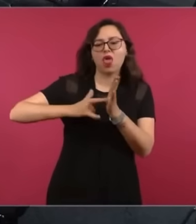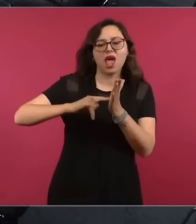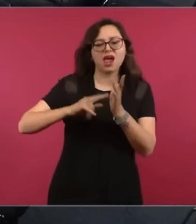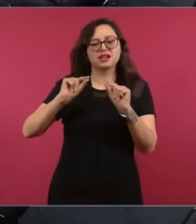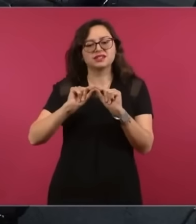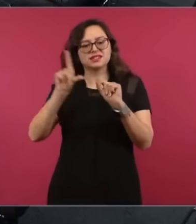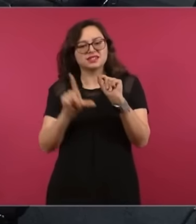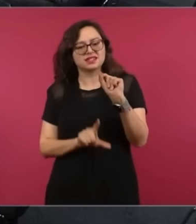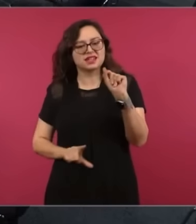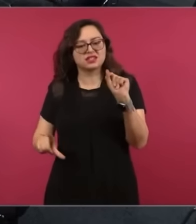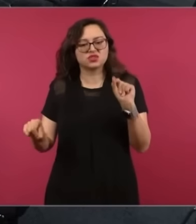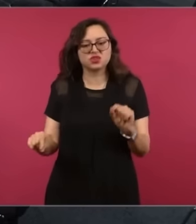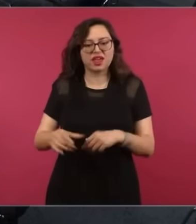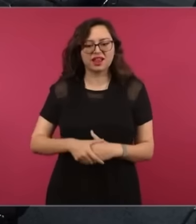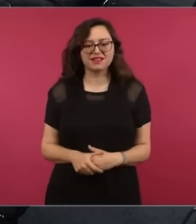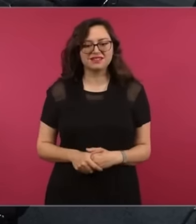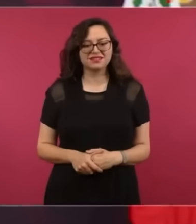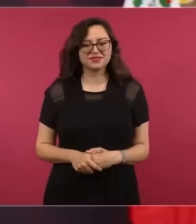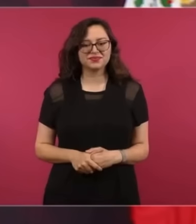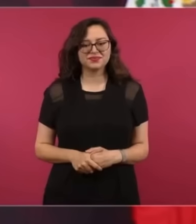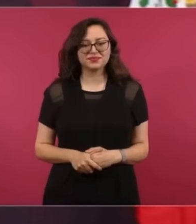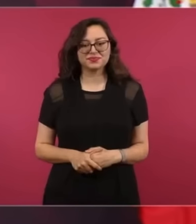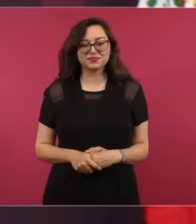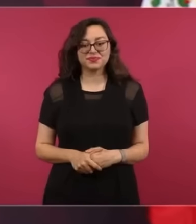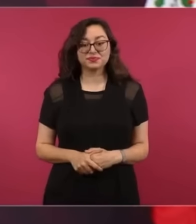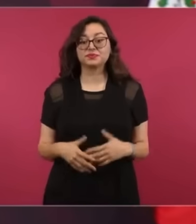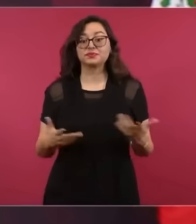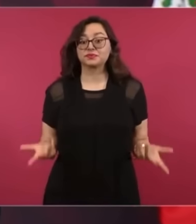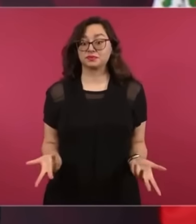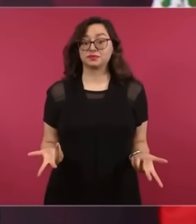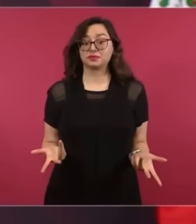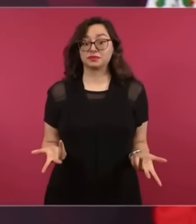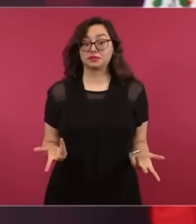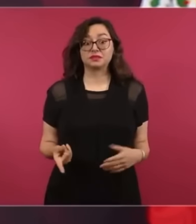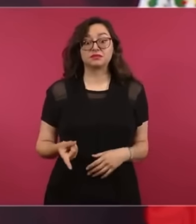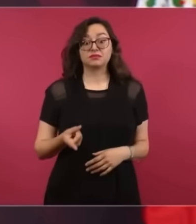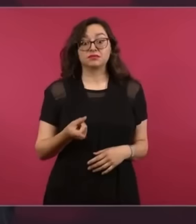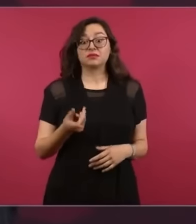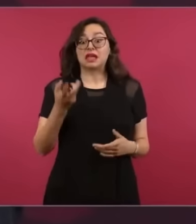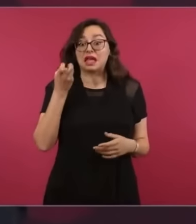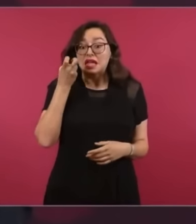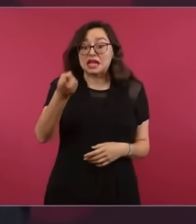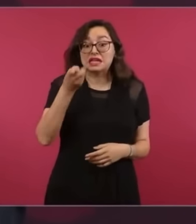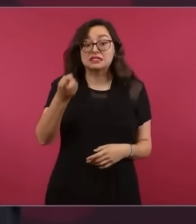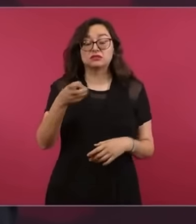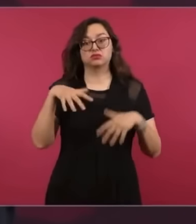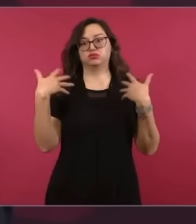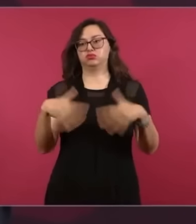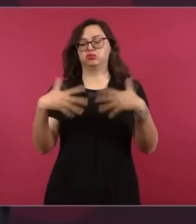y se atrevieron a censurarla a la hora nacional.